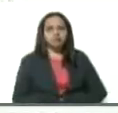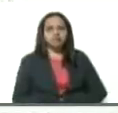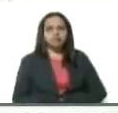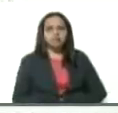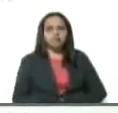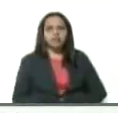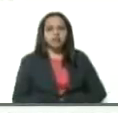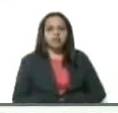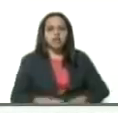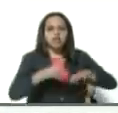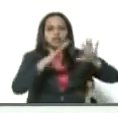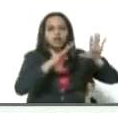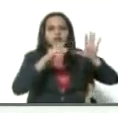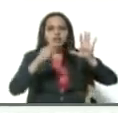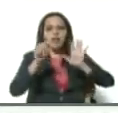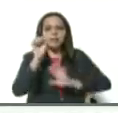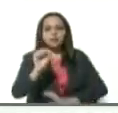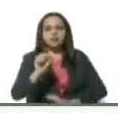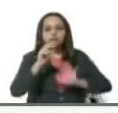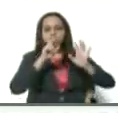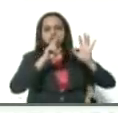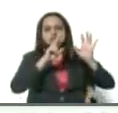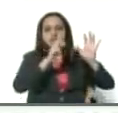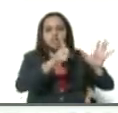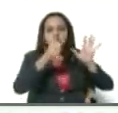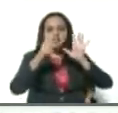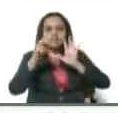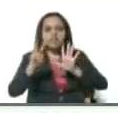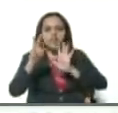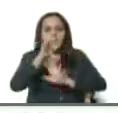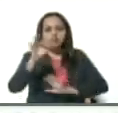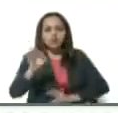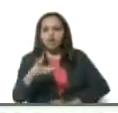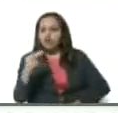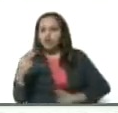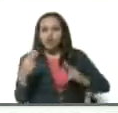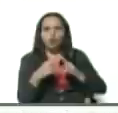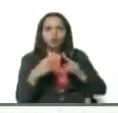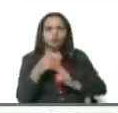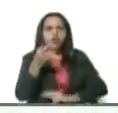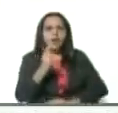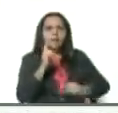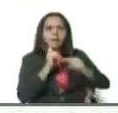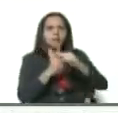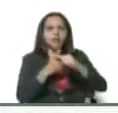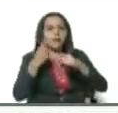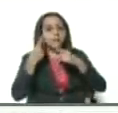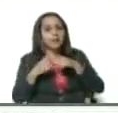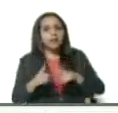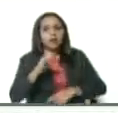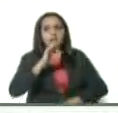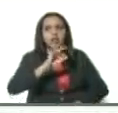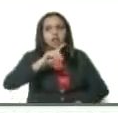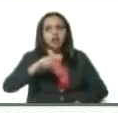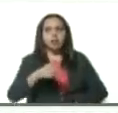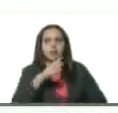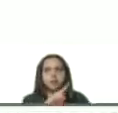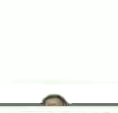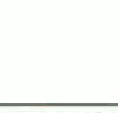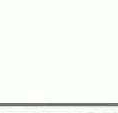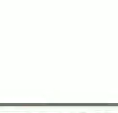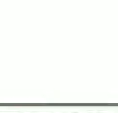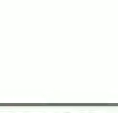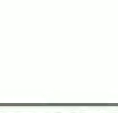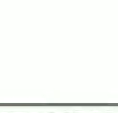96.77% de la gente no conoce a nadie que haya dado positivo, pero un 3.23% sí conoce.